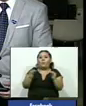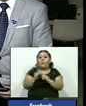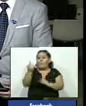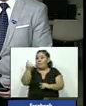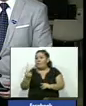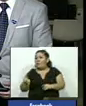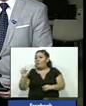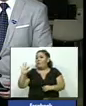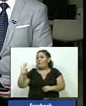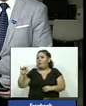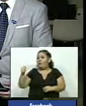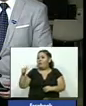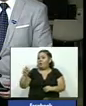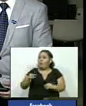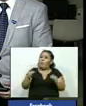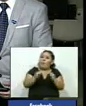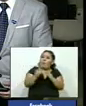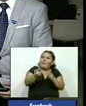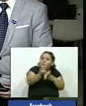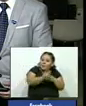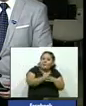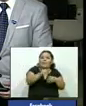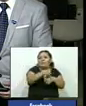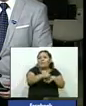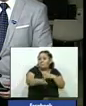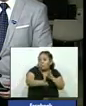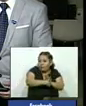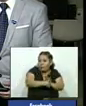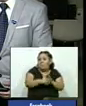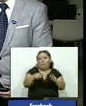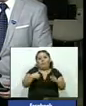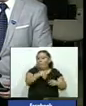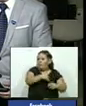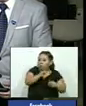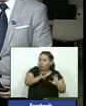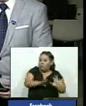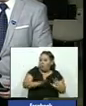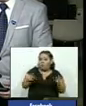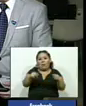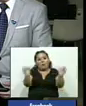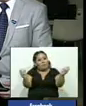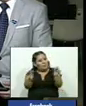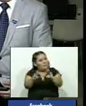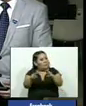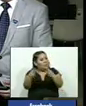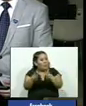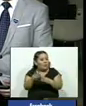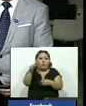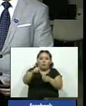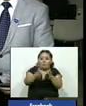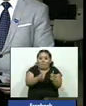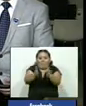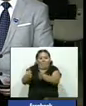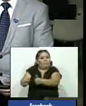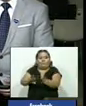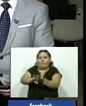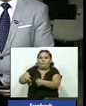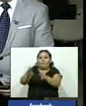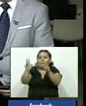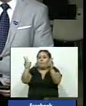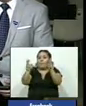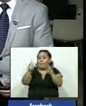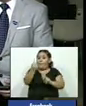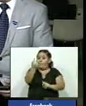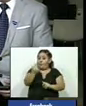fiscal como de los señalados de estas reuniones de políticos con pandilleros vamos a pasar a otros temas un